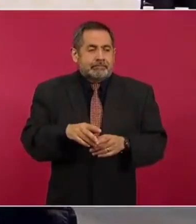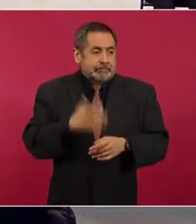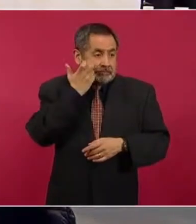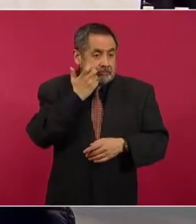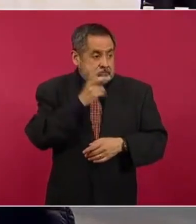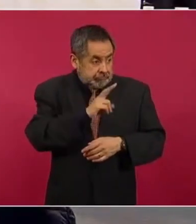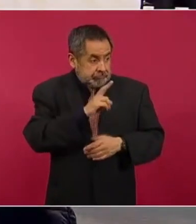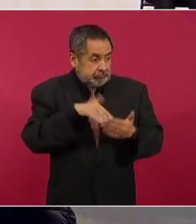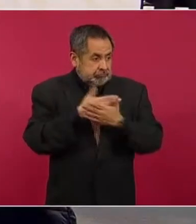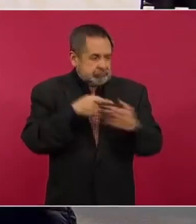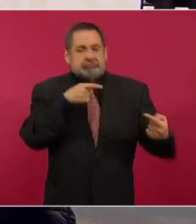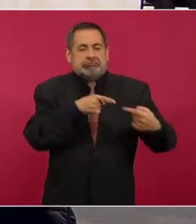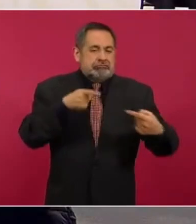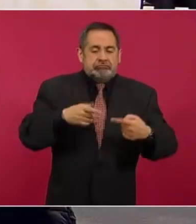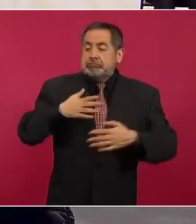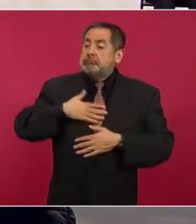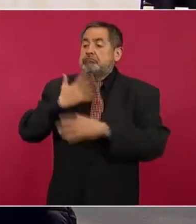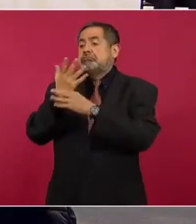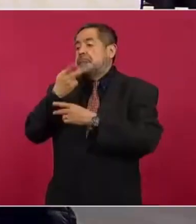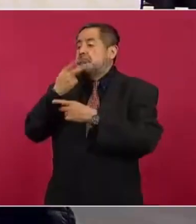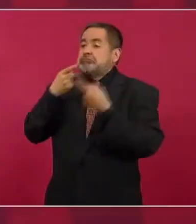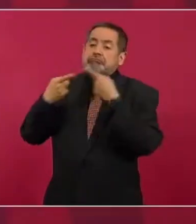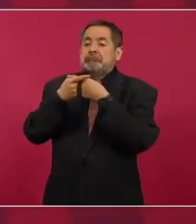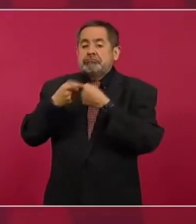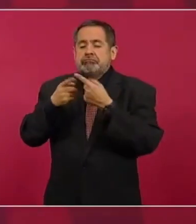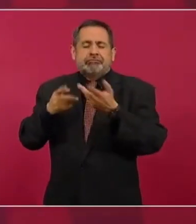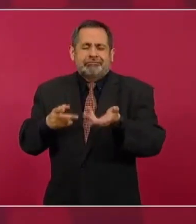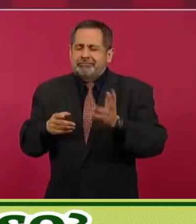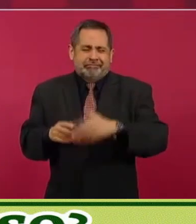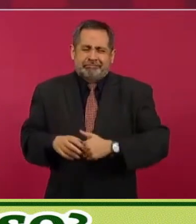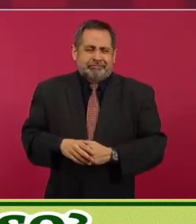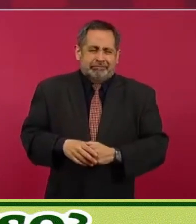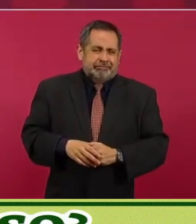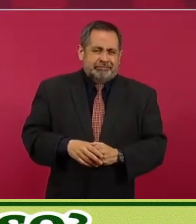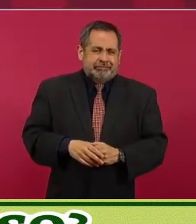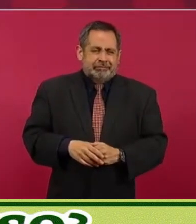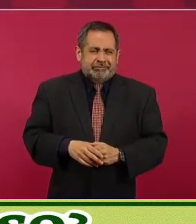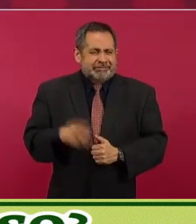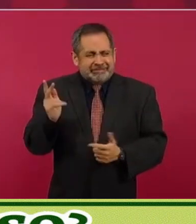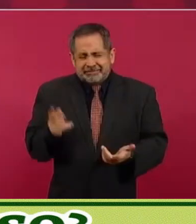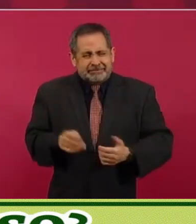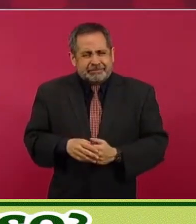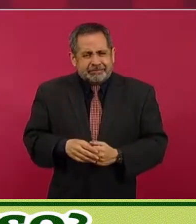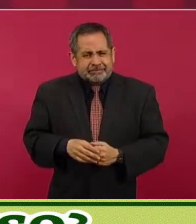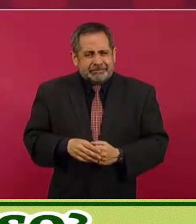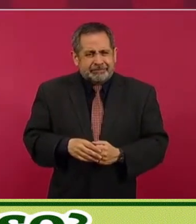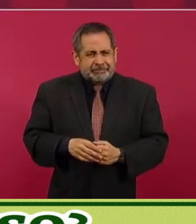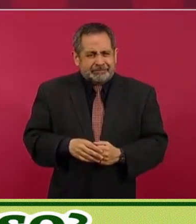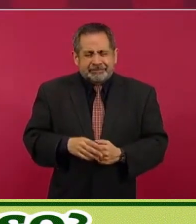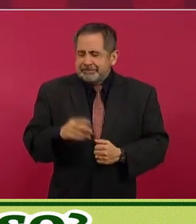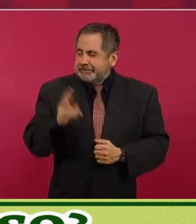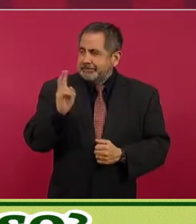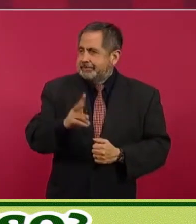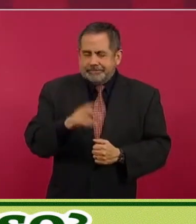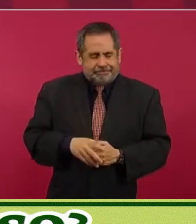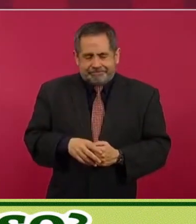supuestamente en contradicciones, pero de veras